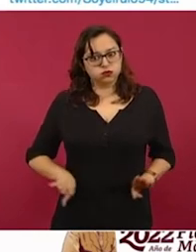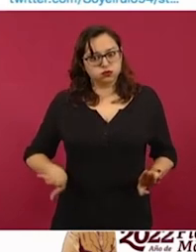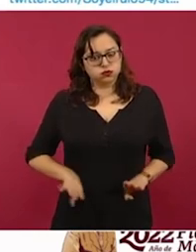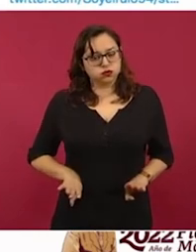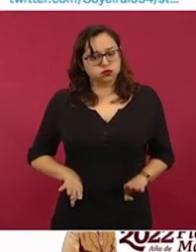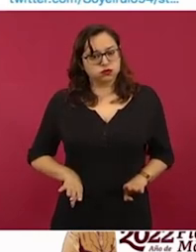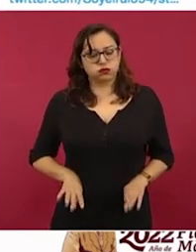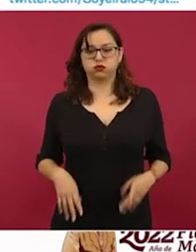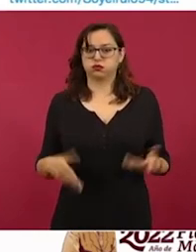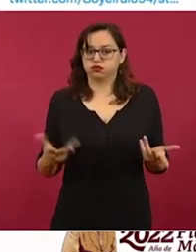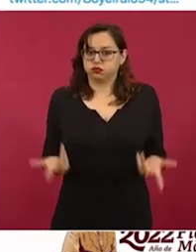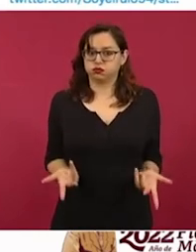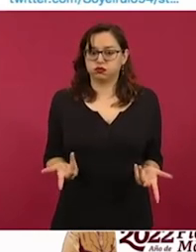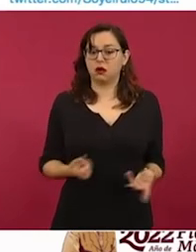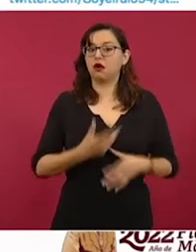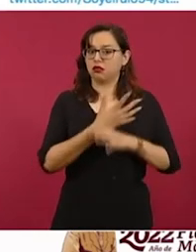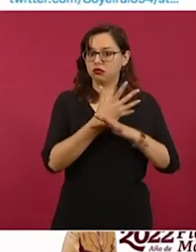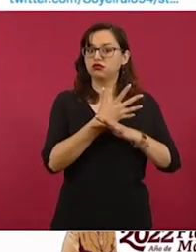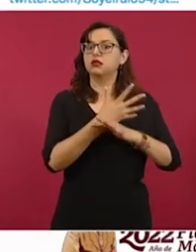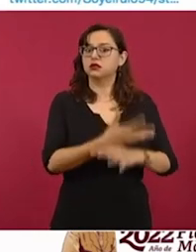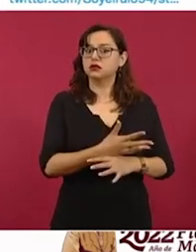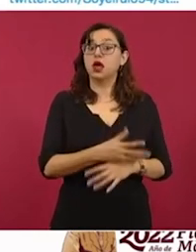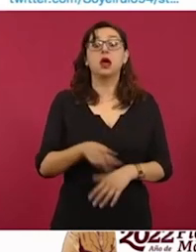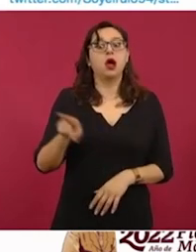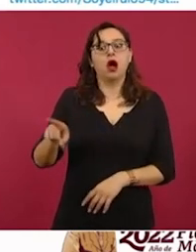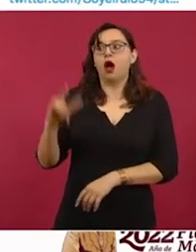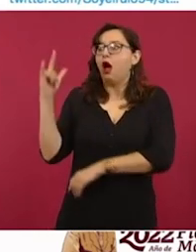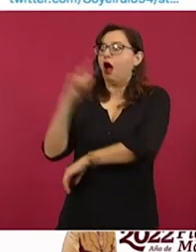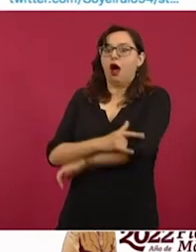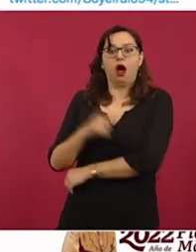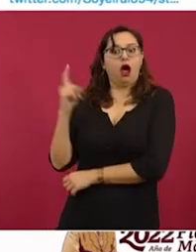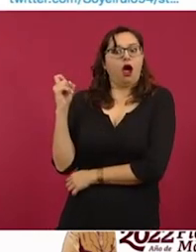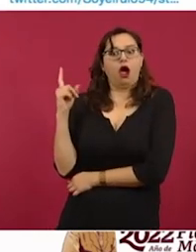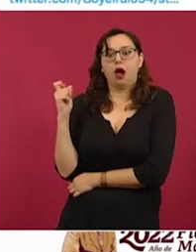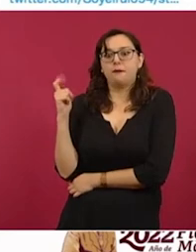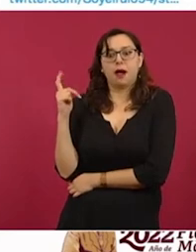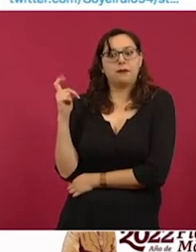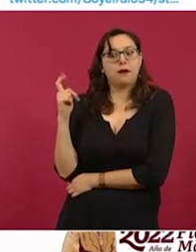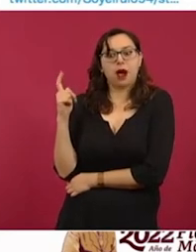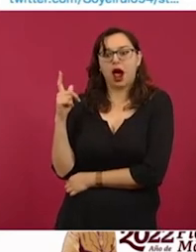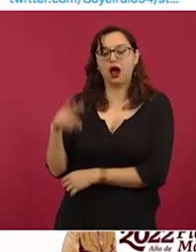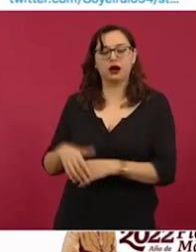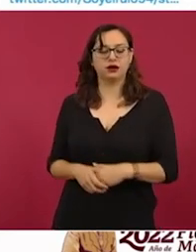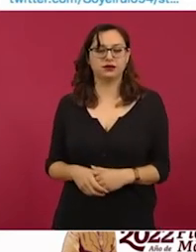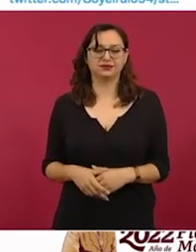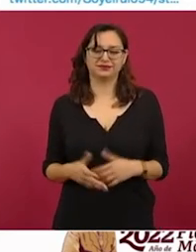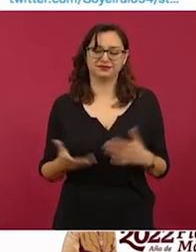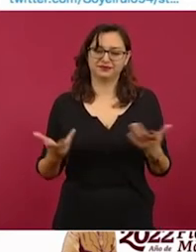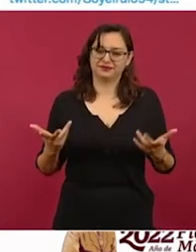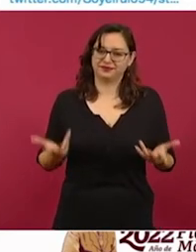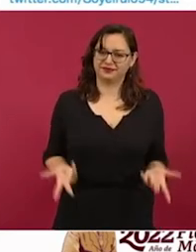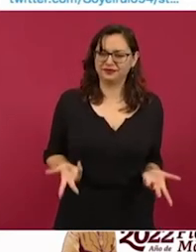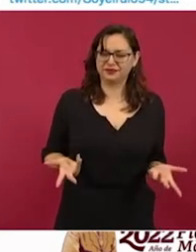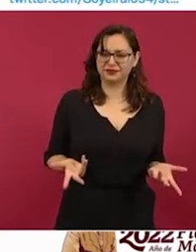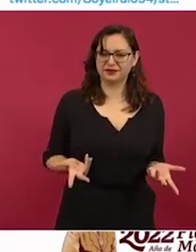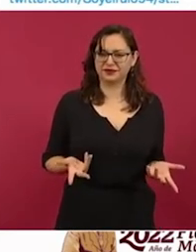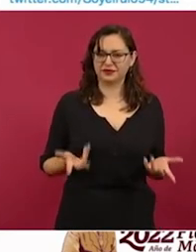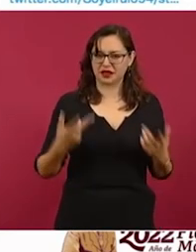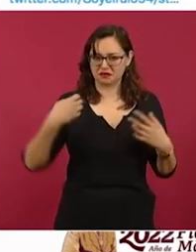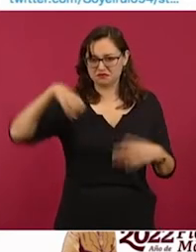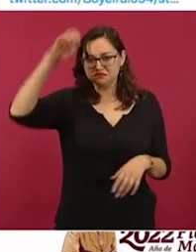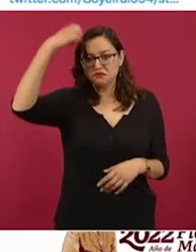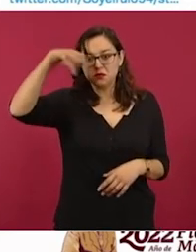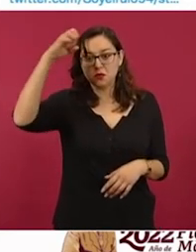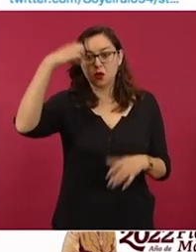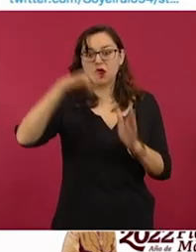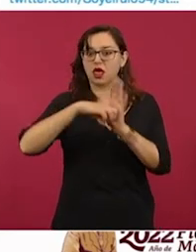dieron como cierta la versión de los disparos comunicadores experimentados como